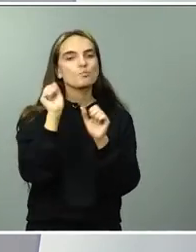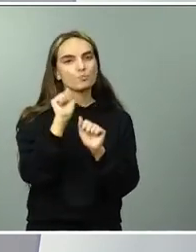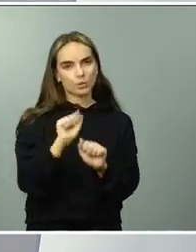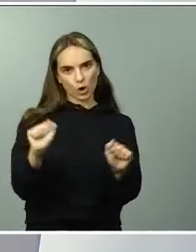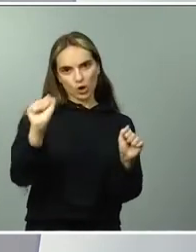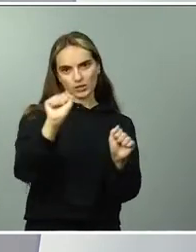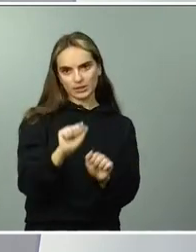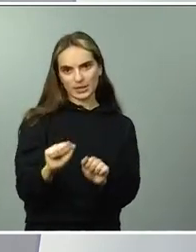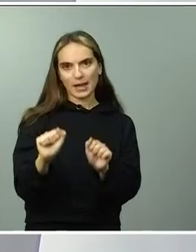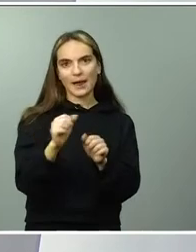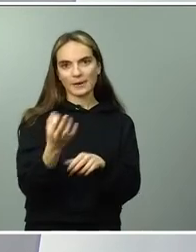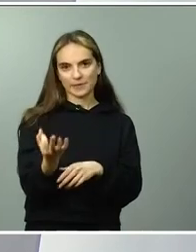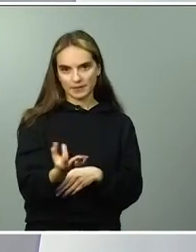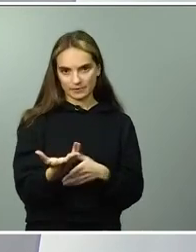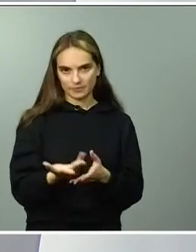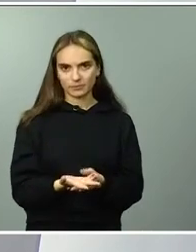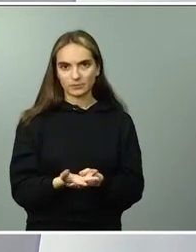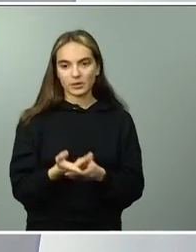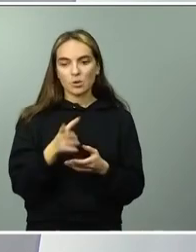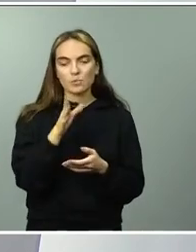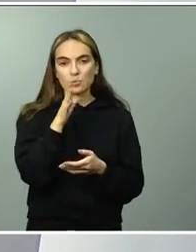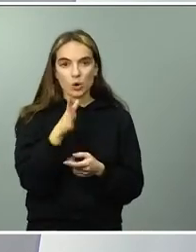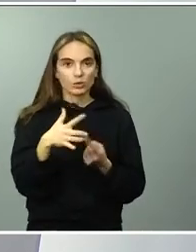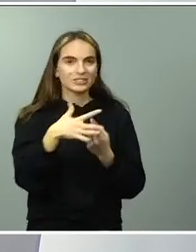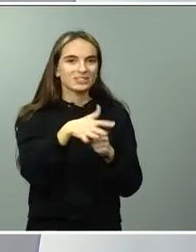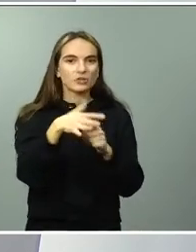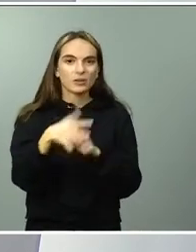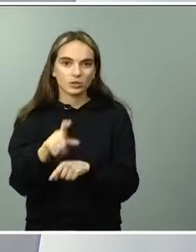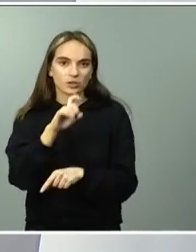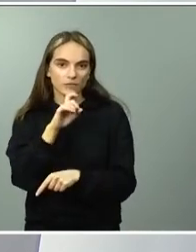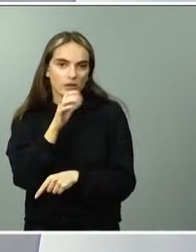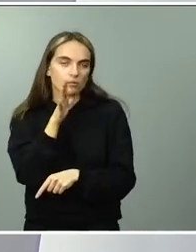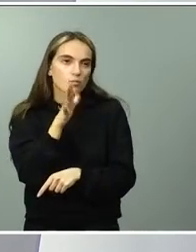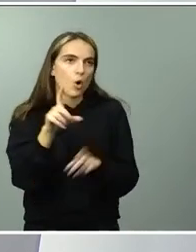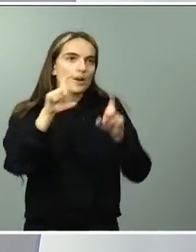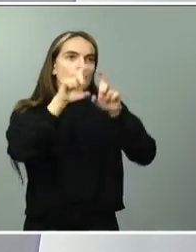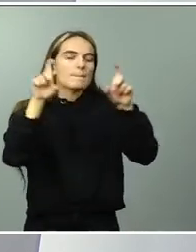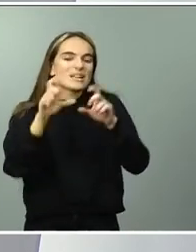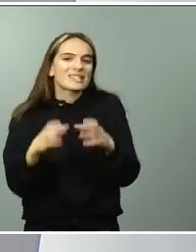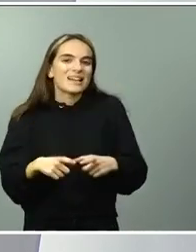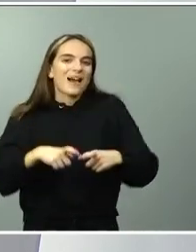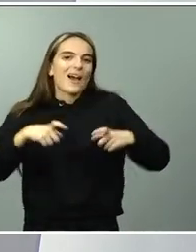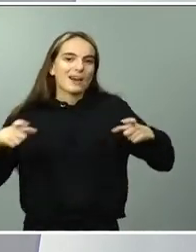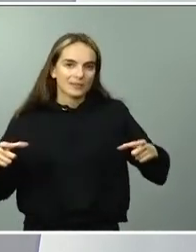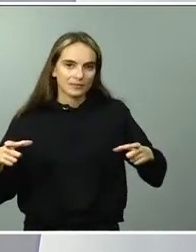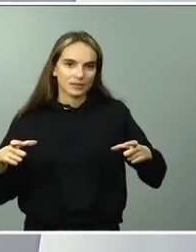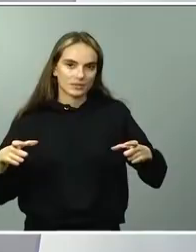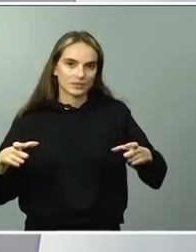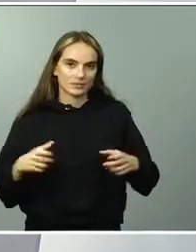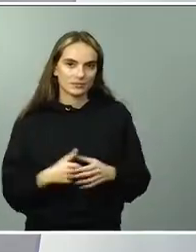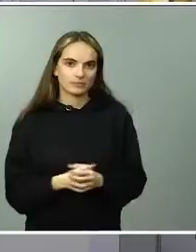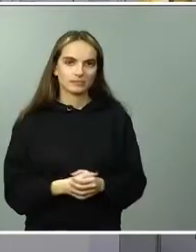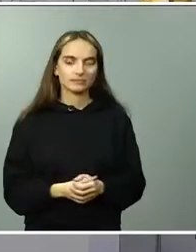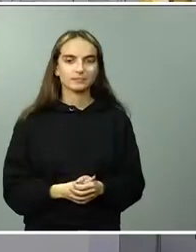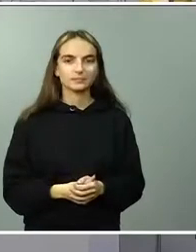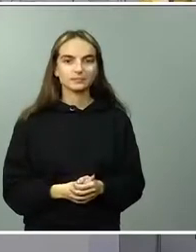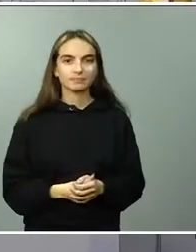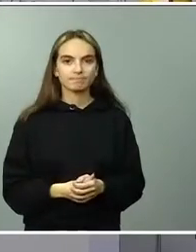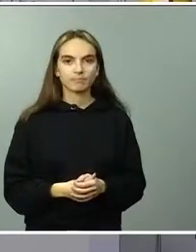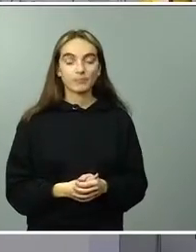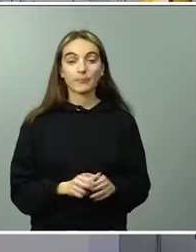reivindicación y una dificultad cara a las grandes superficies como vienen reclamando. Sí, sobre la cuestión